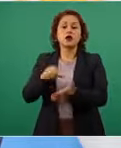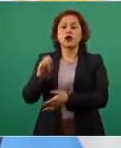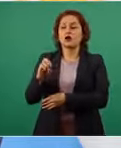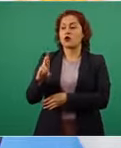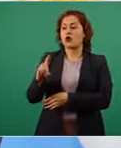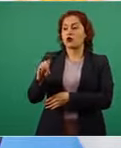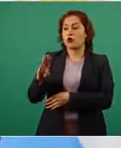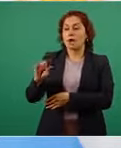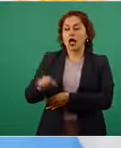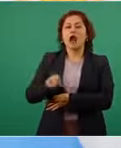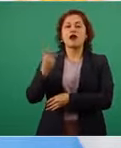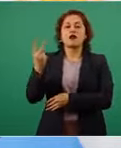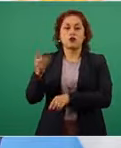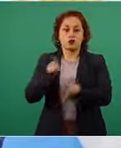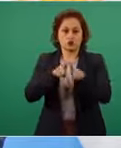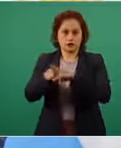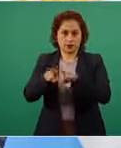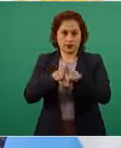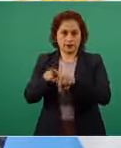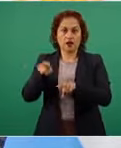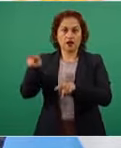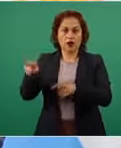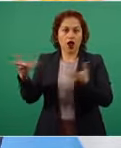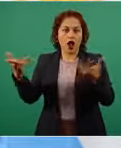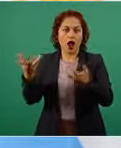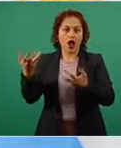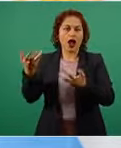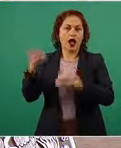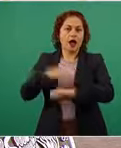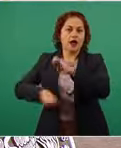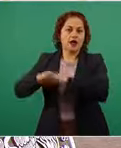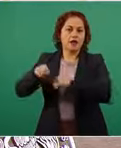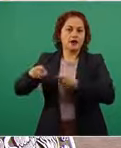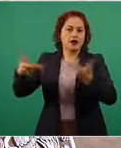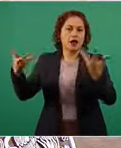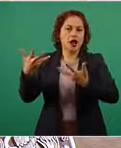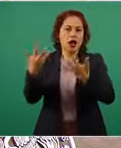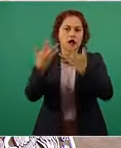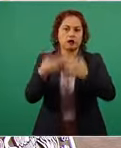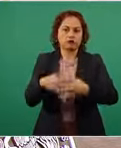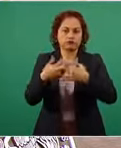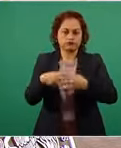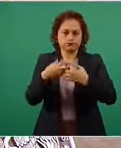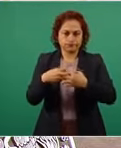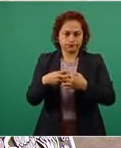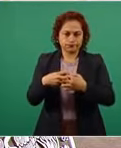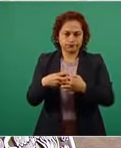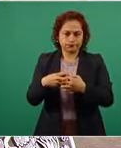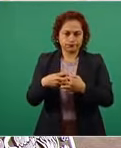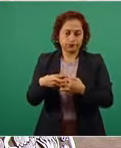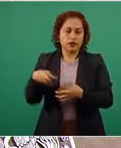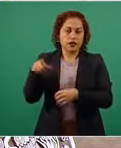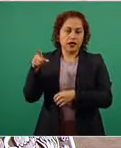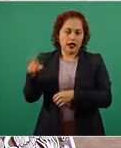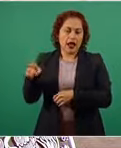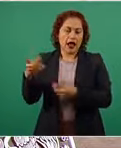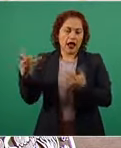empresa que hace respiradores pero hacían 40 respiradores al mes